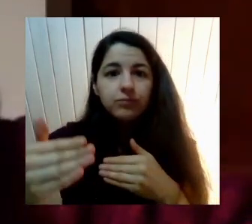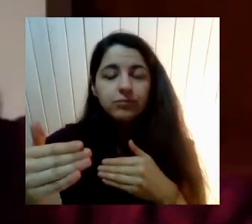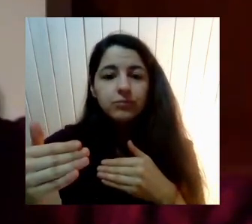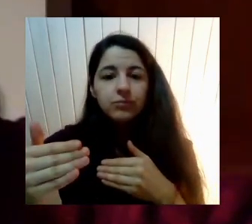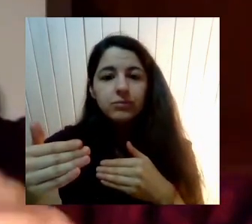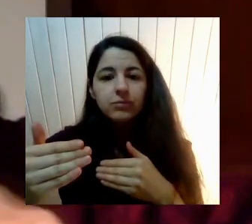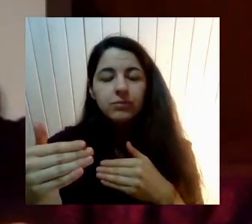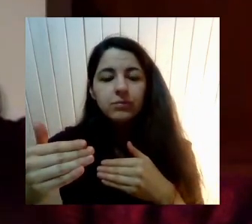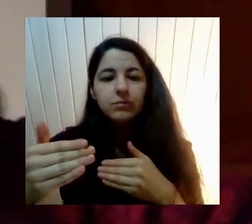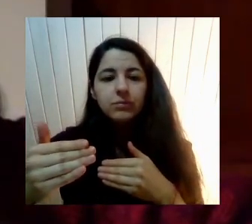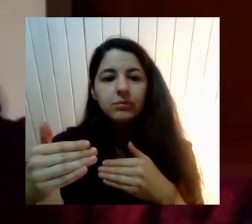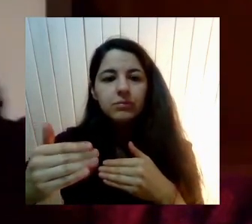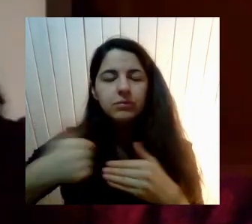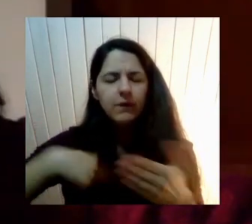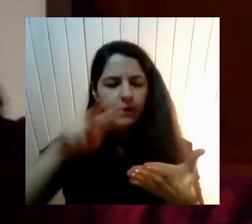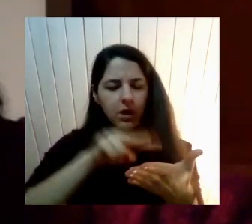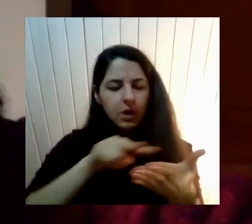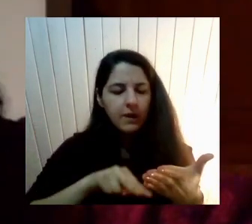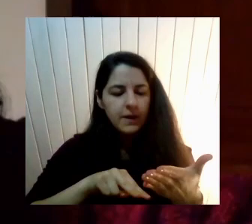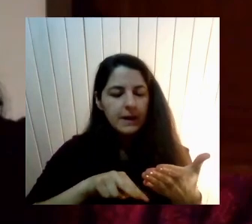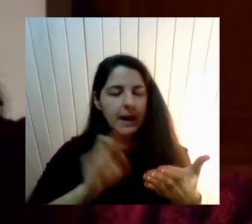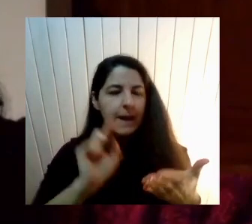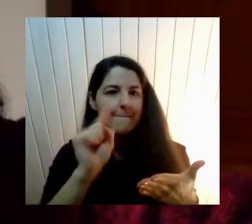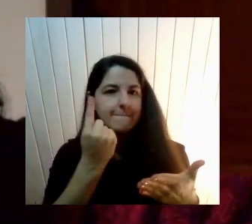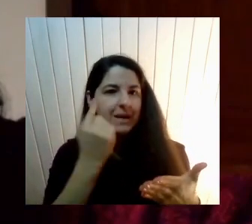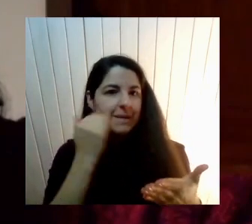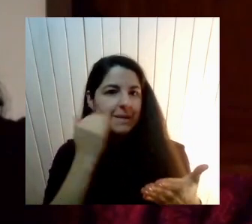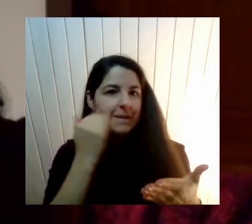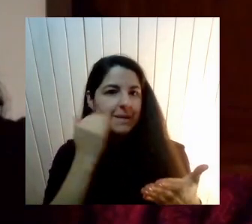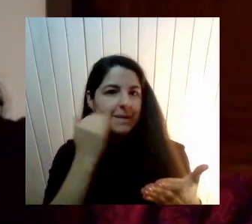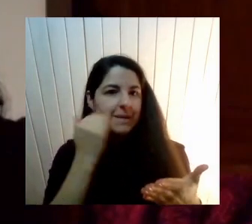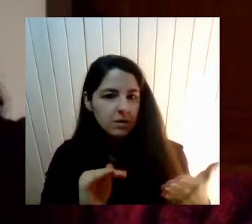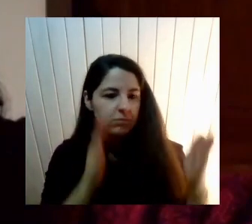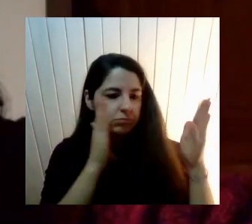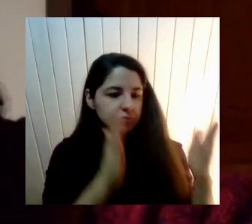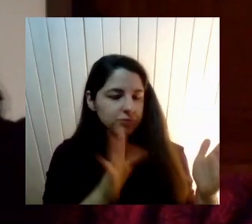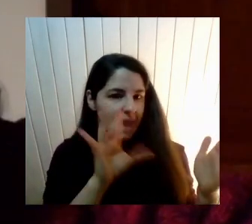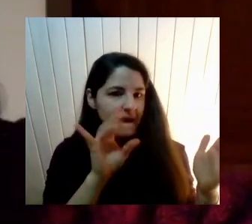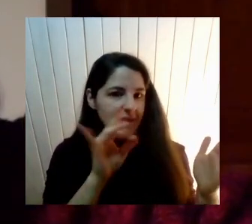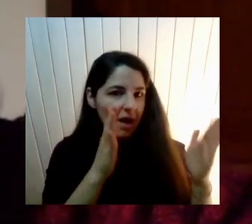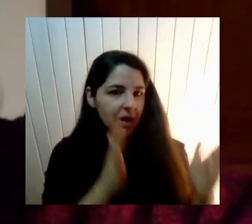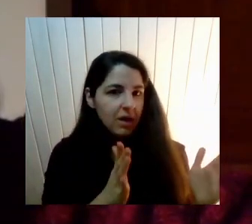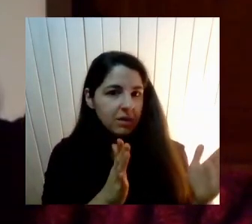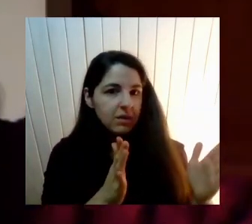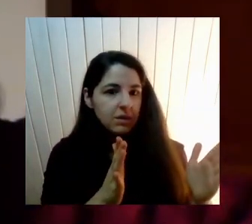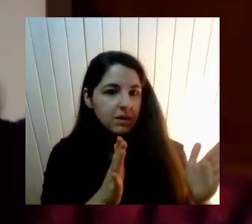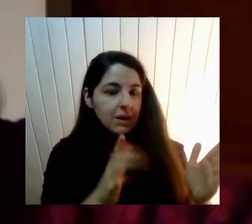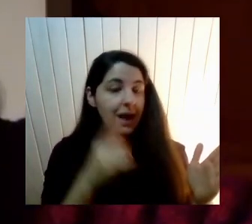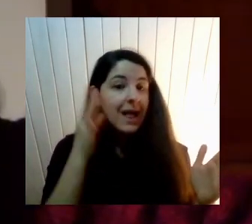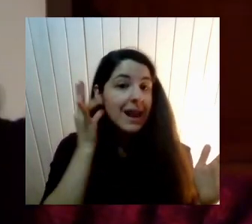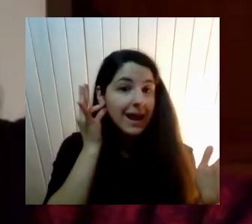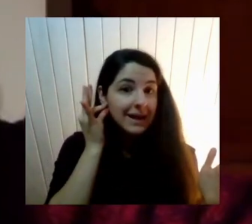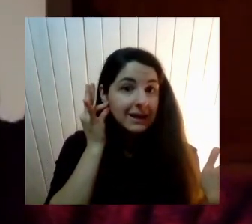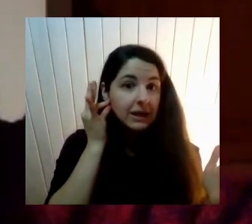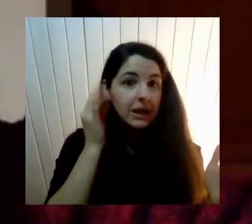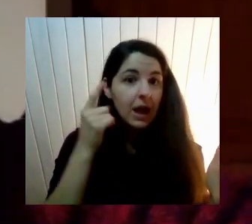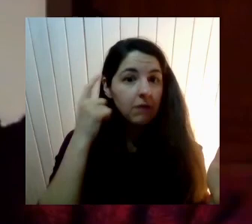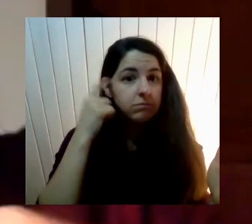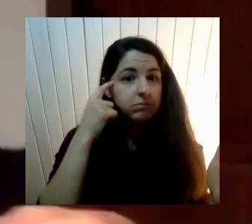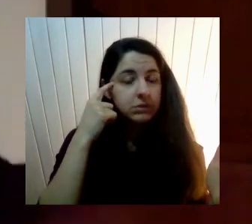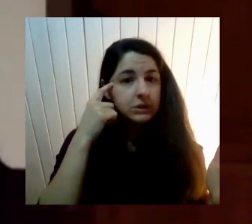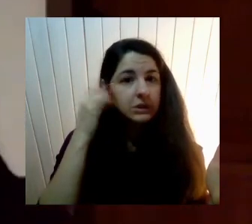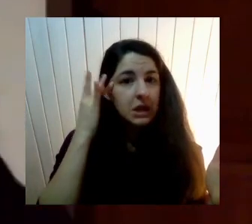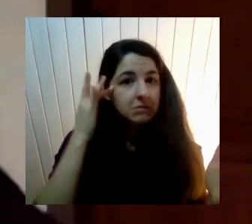Voy a leerlo Dice La primera infancia Es clave Hay varios estudios Al respecto Uno señala Que las niñas Se perciben Menos inteligentes Que los niños